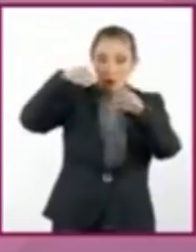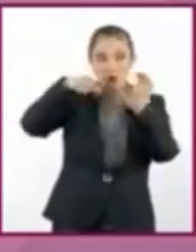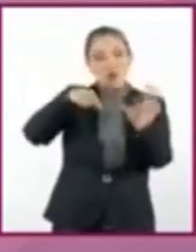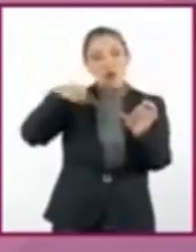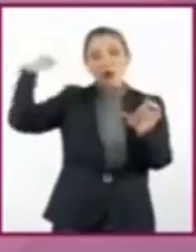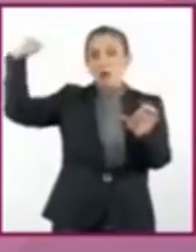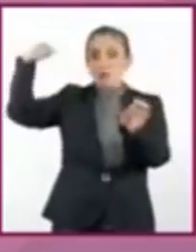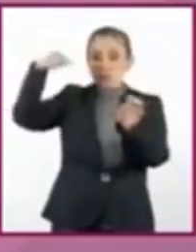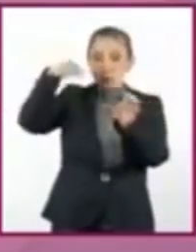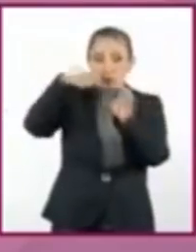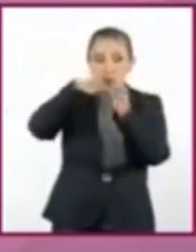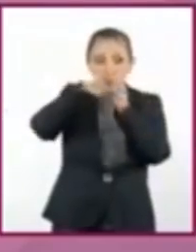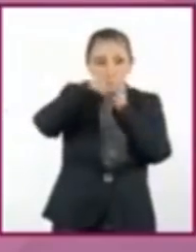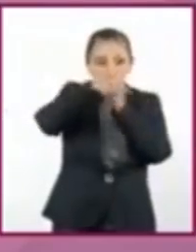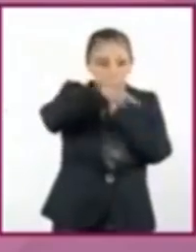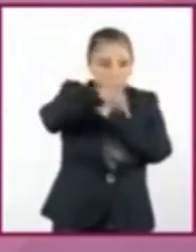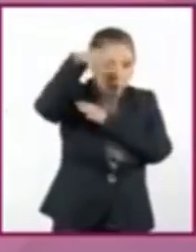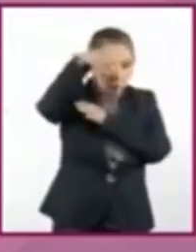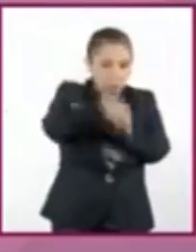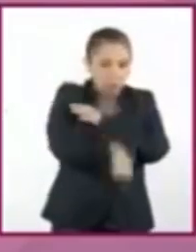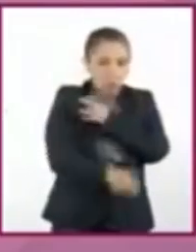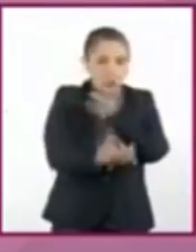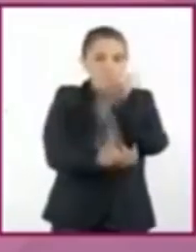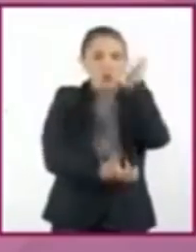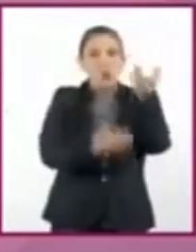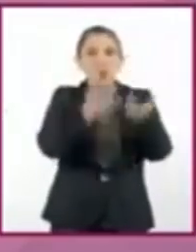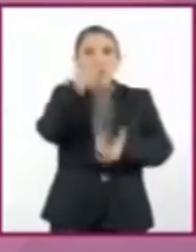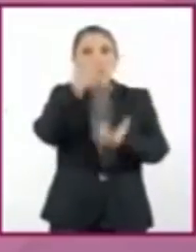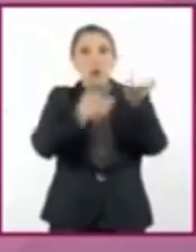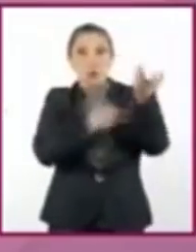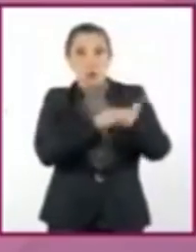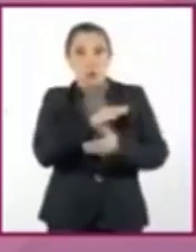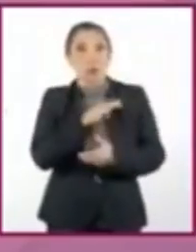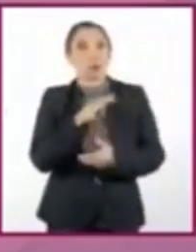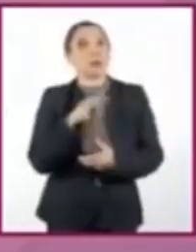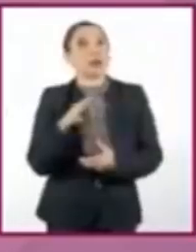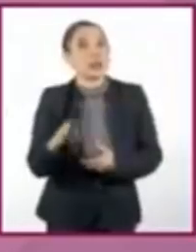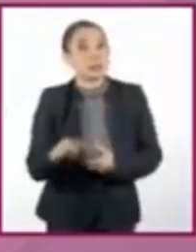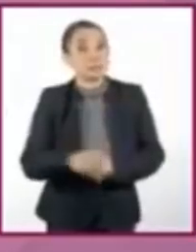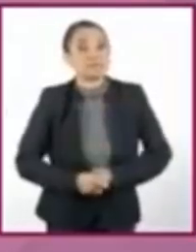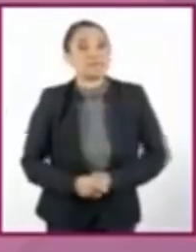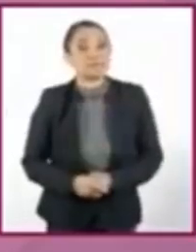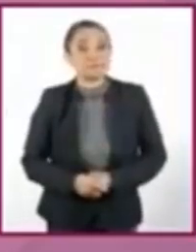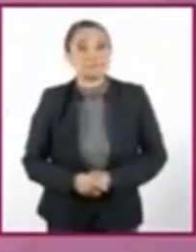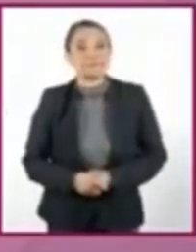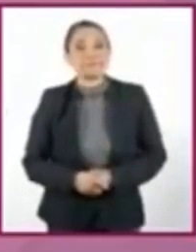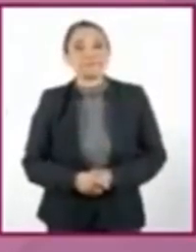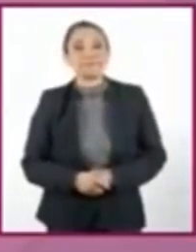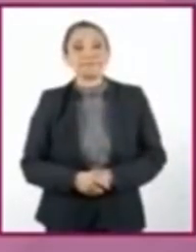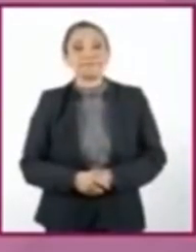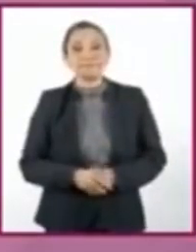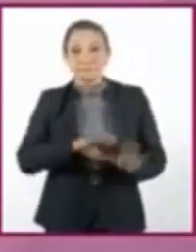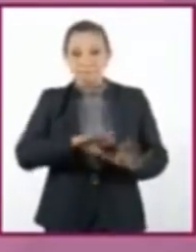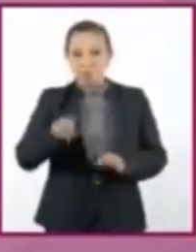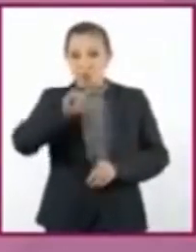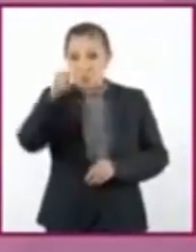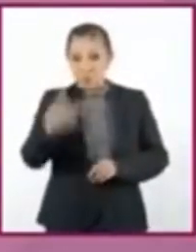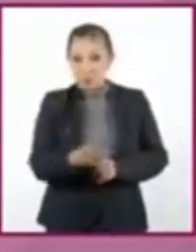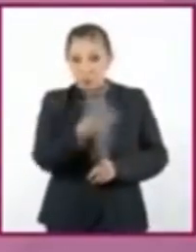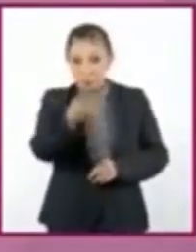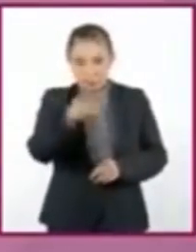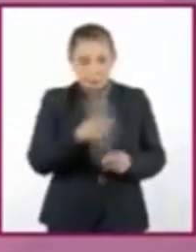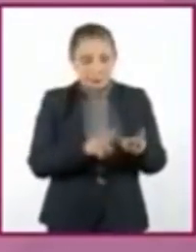posición y al incidir los rayos del sol, justamente inician un incendio. La siguiente pregunta.